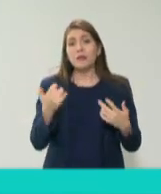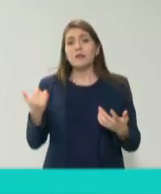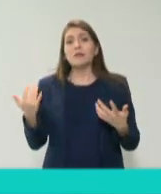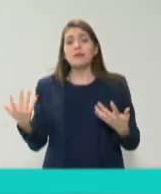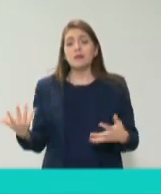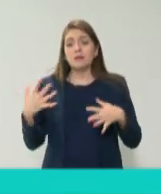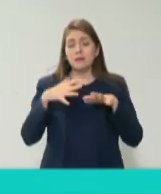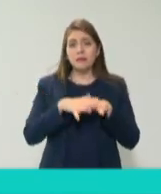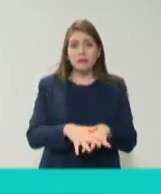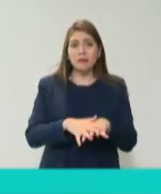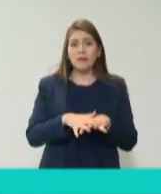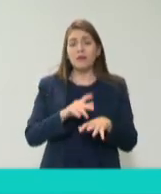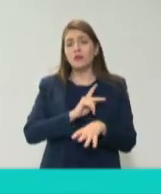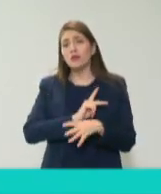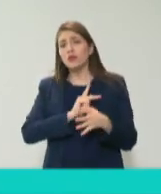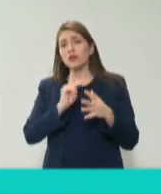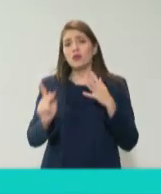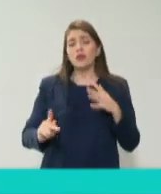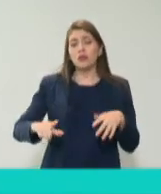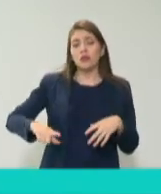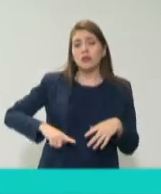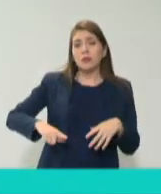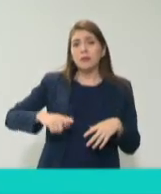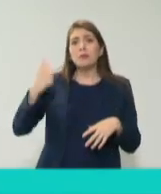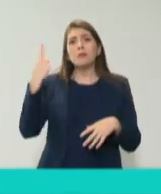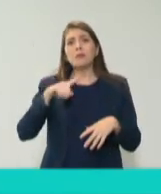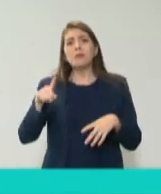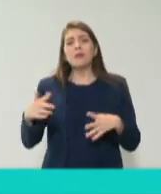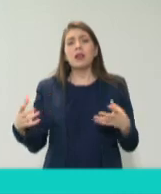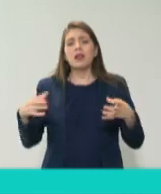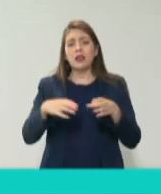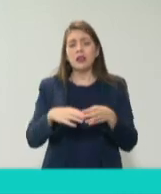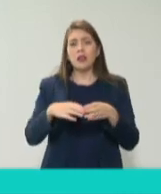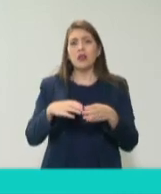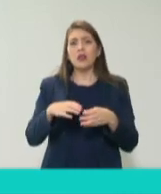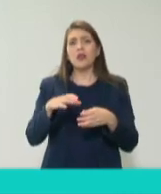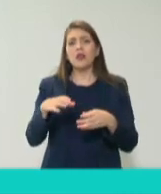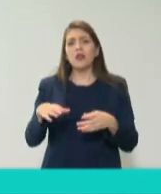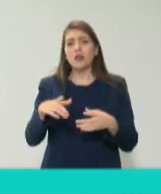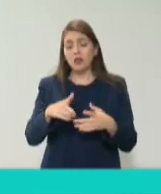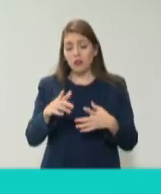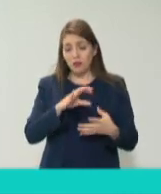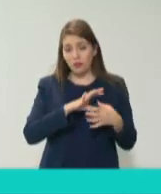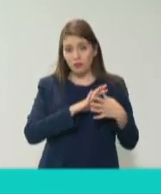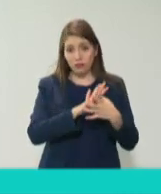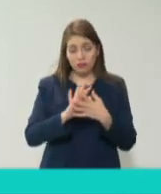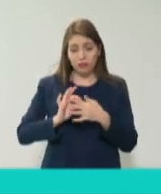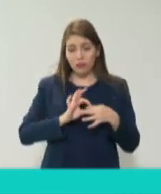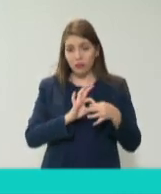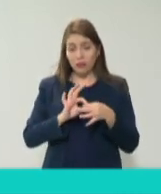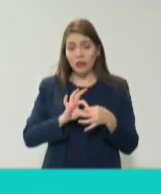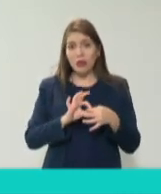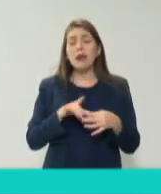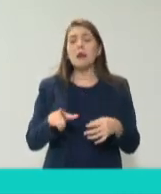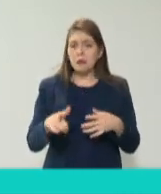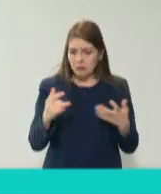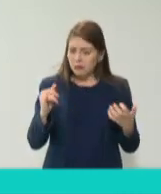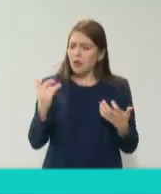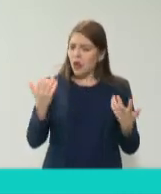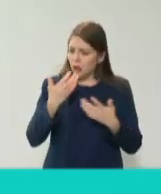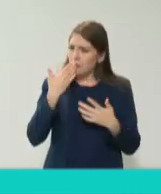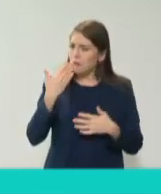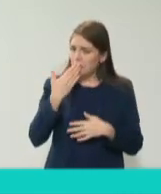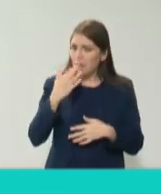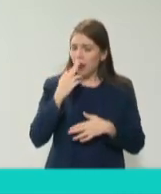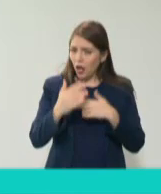de todos los organismos para la conformación del comité coordinador es un gran avance pero todo el tiempo nuestro trabajo